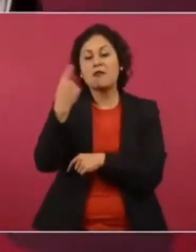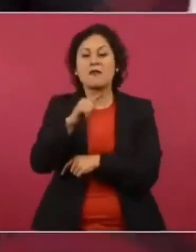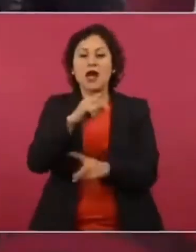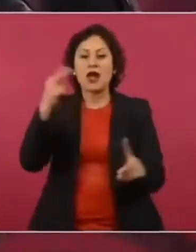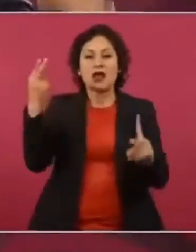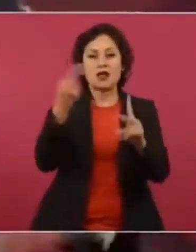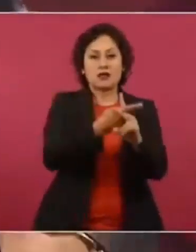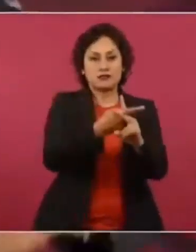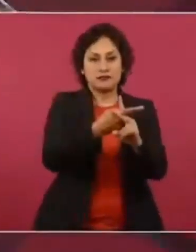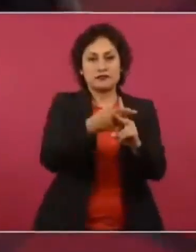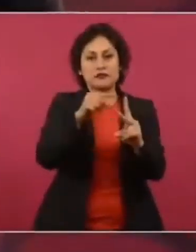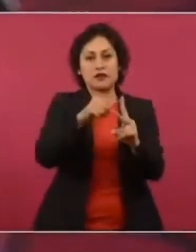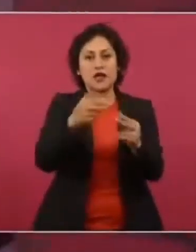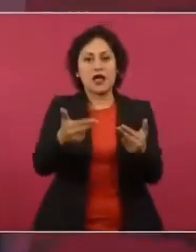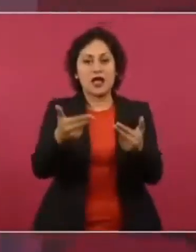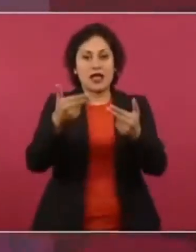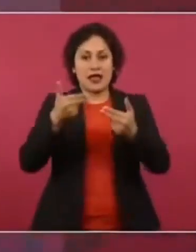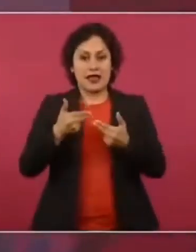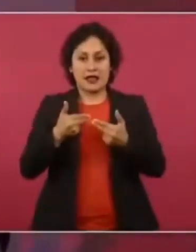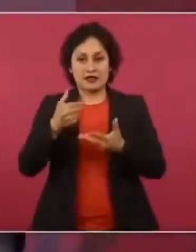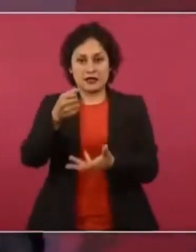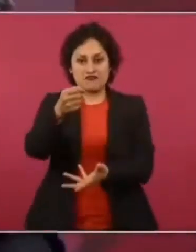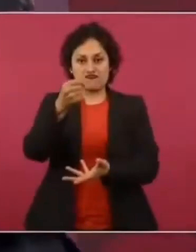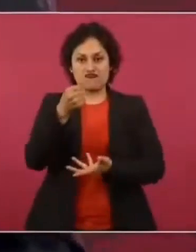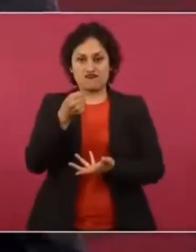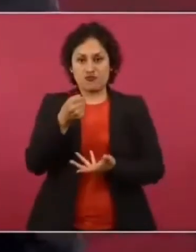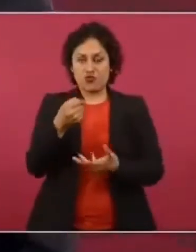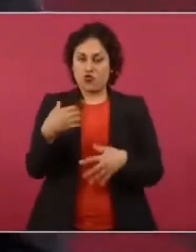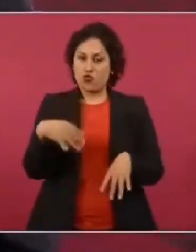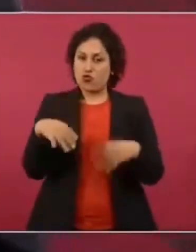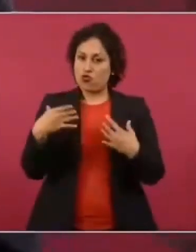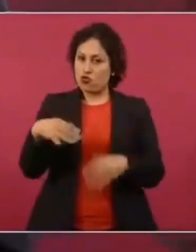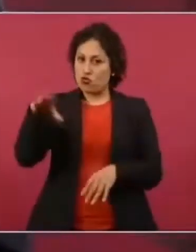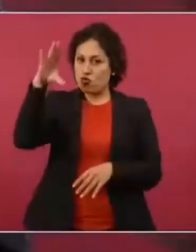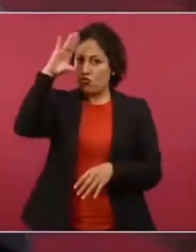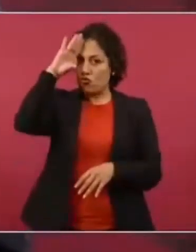Bastante dinero, ¿no? Bastante dinero.